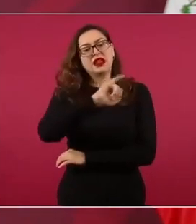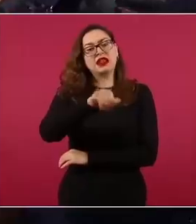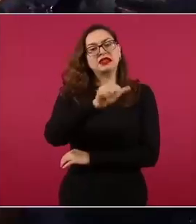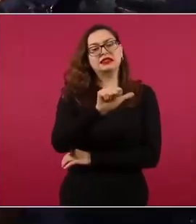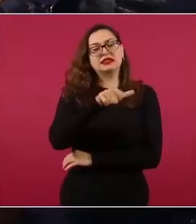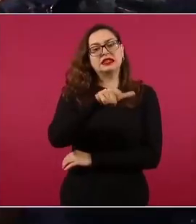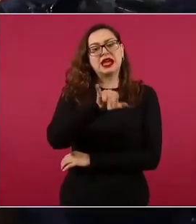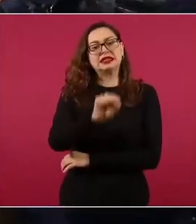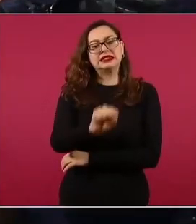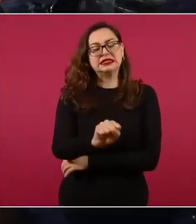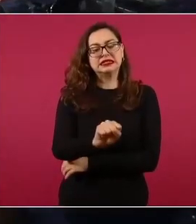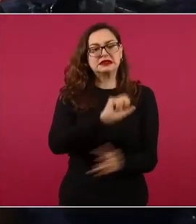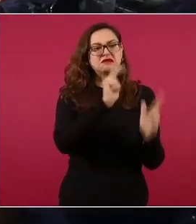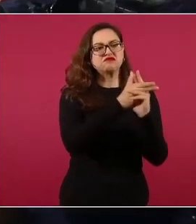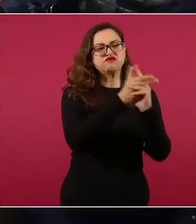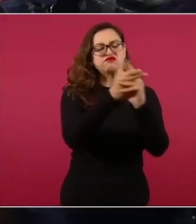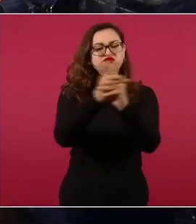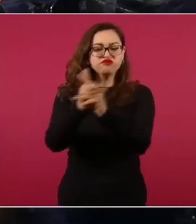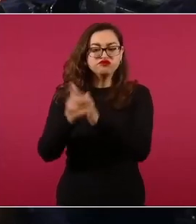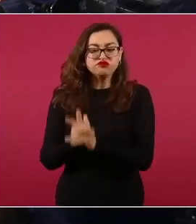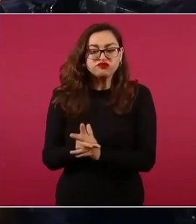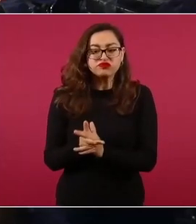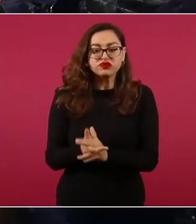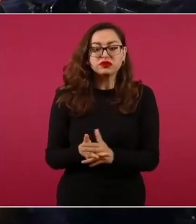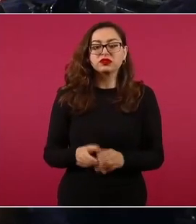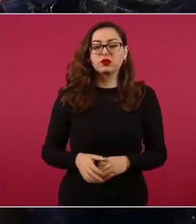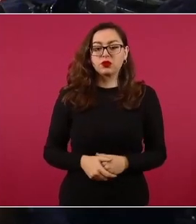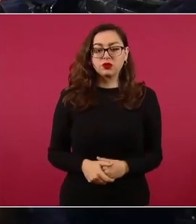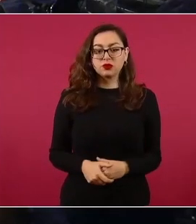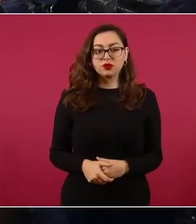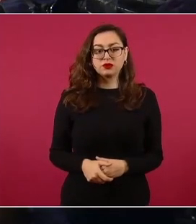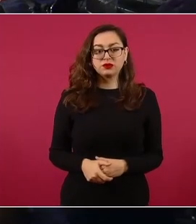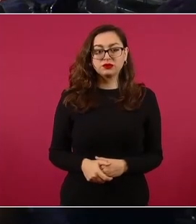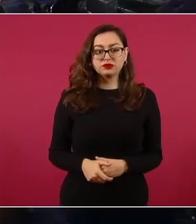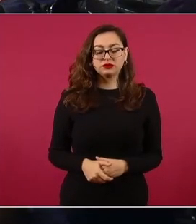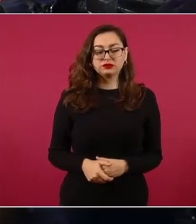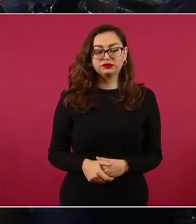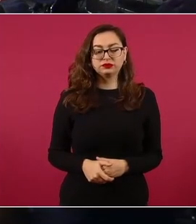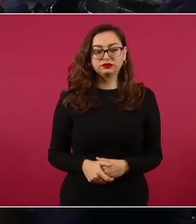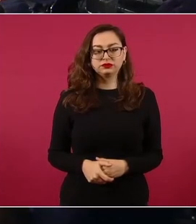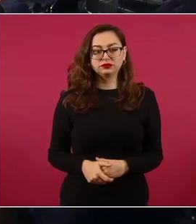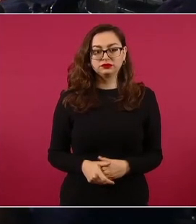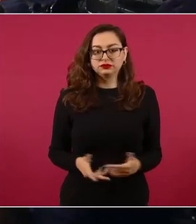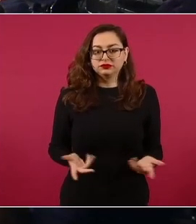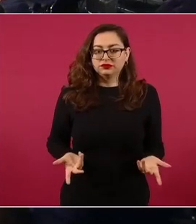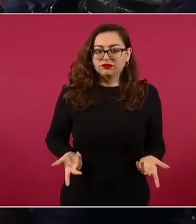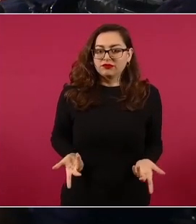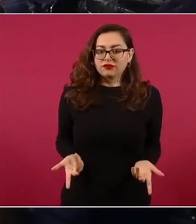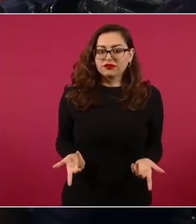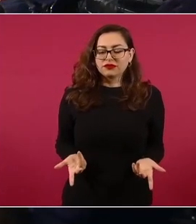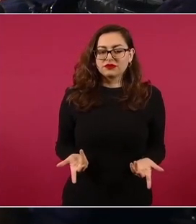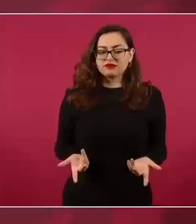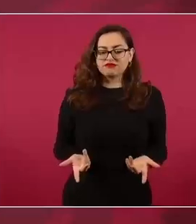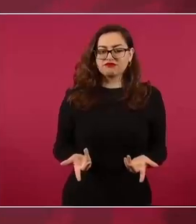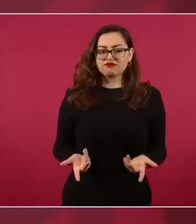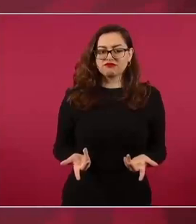Y si se dan cuenta, no tocó